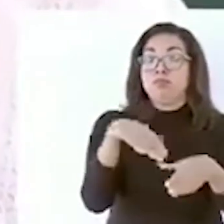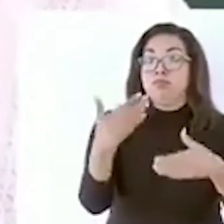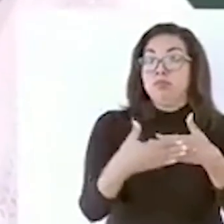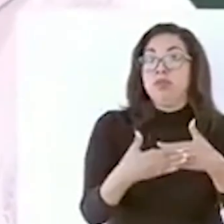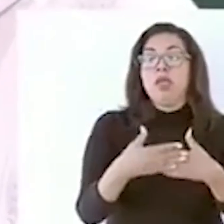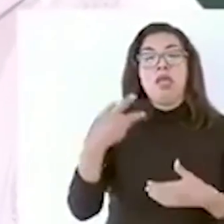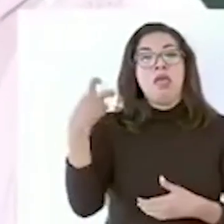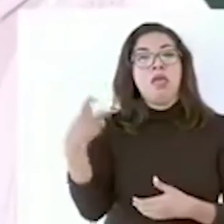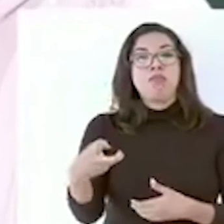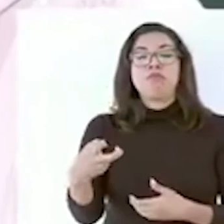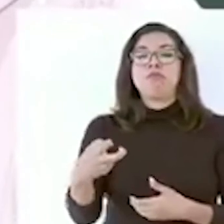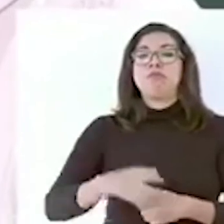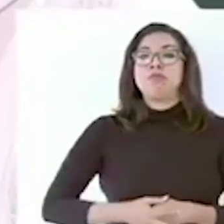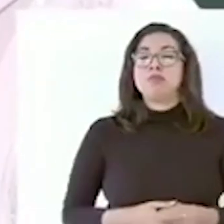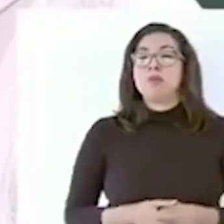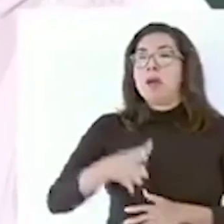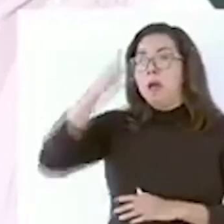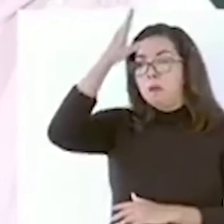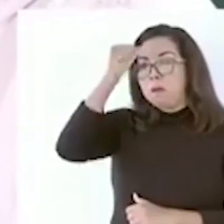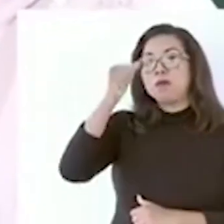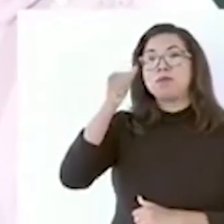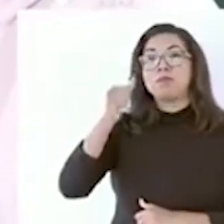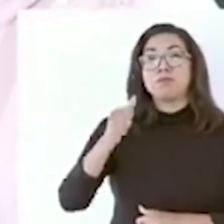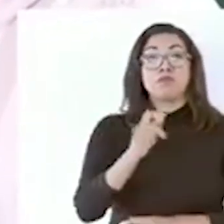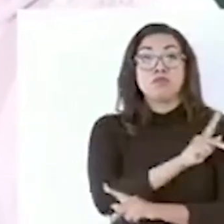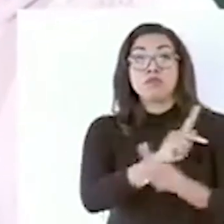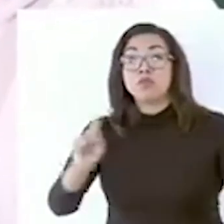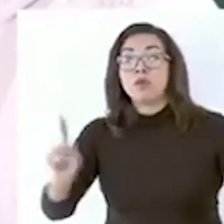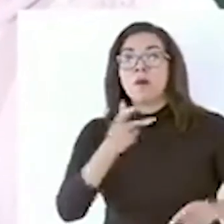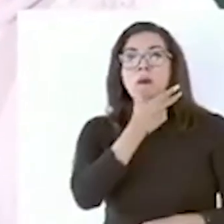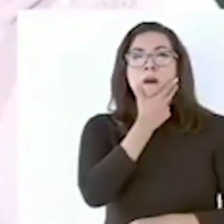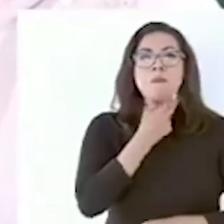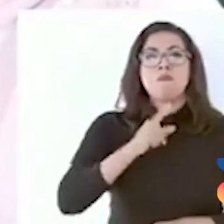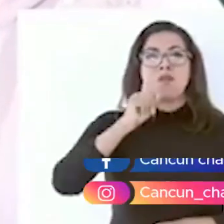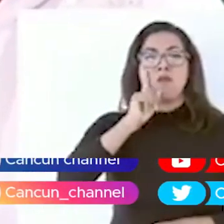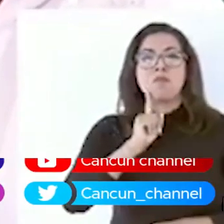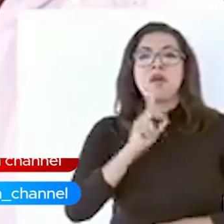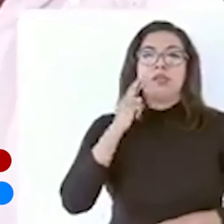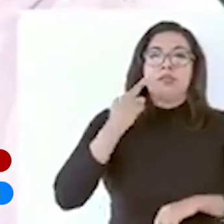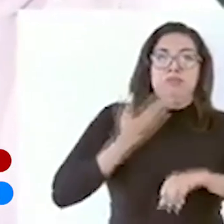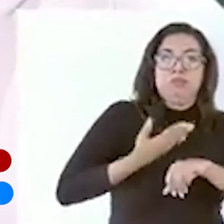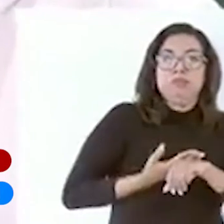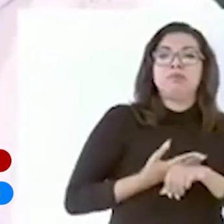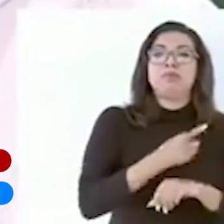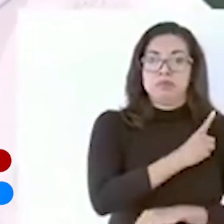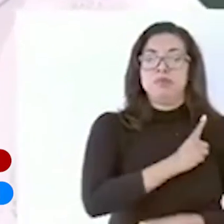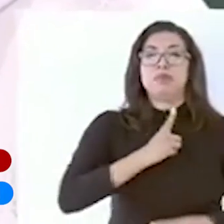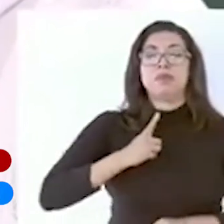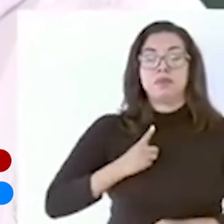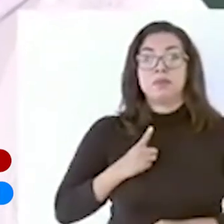que debemos asumir entre todas y todos. Aquí no hay otro espacio que el de trabajar de la mano,